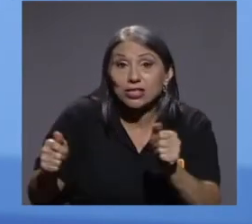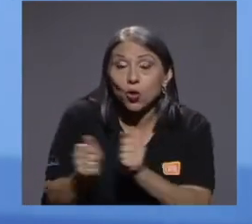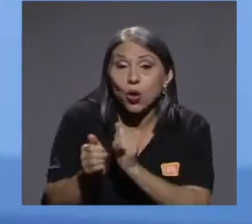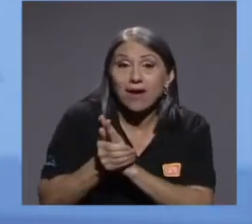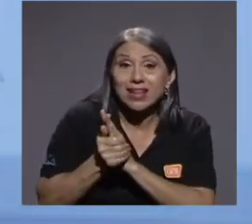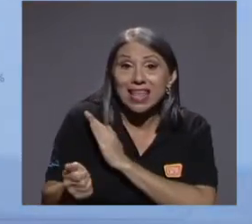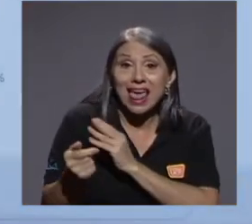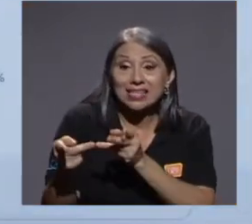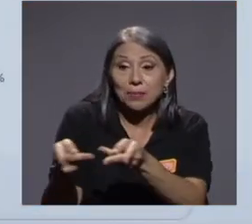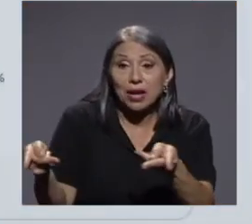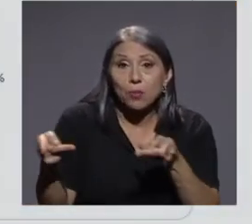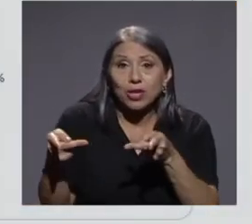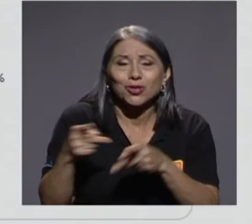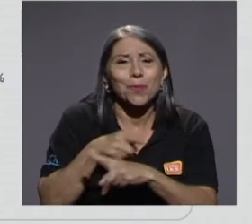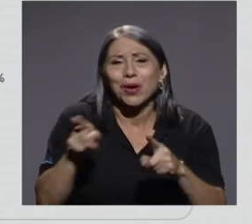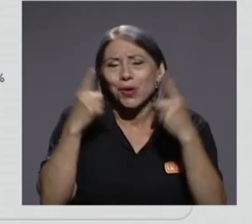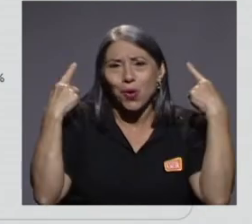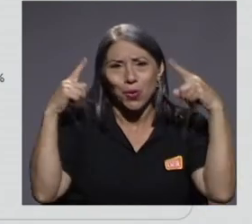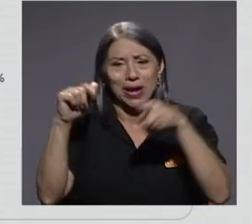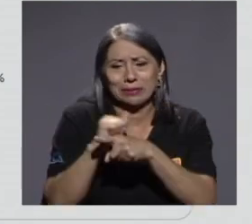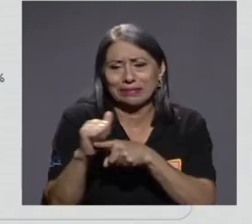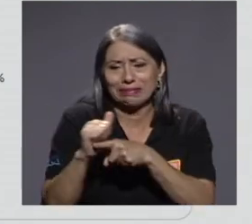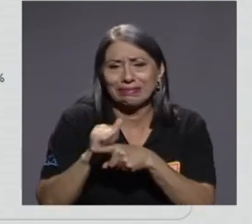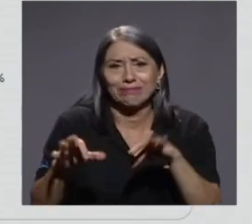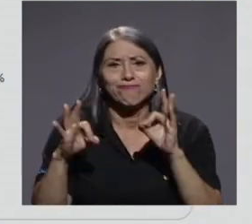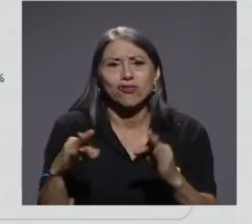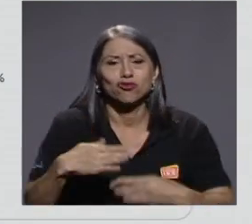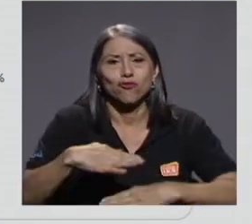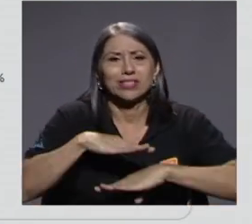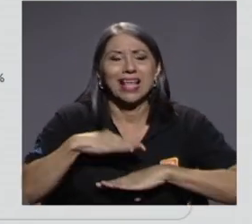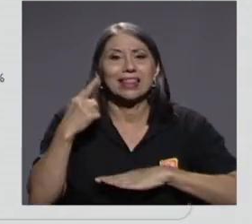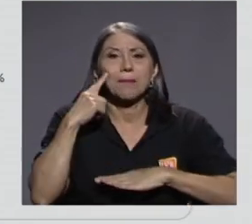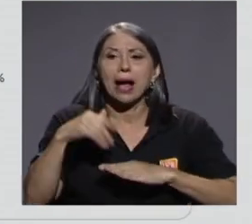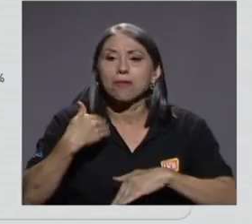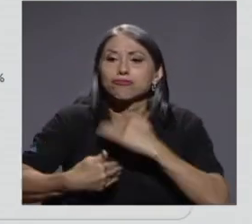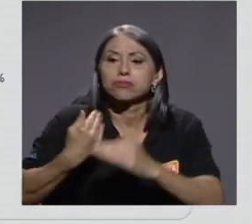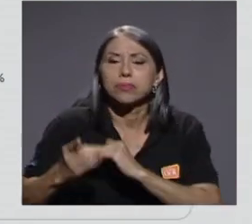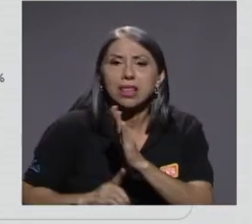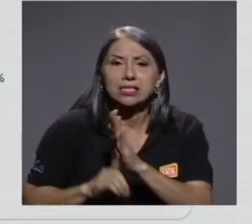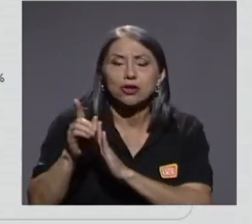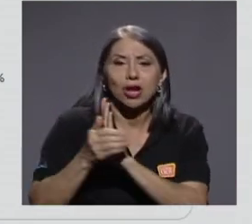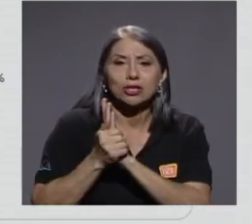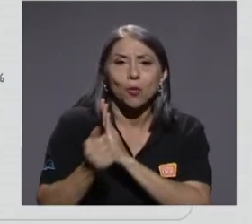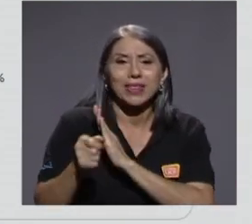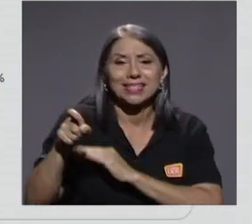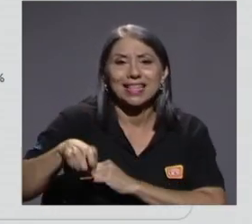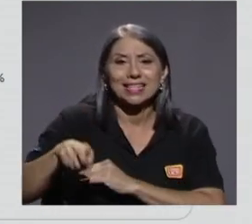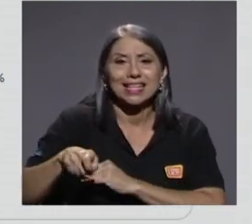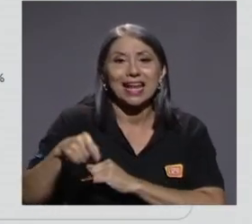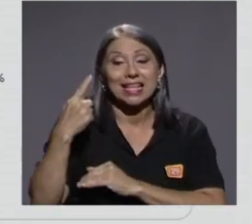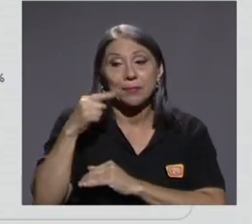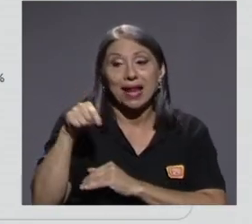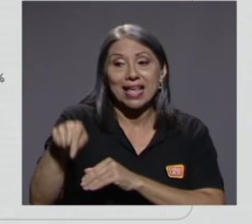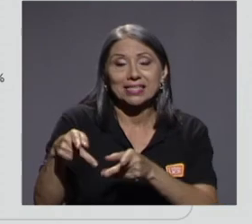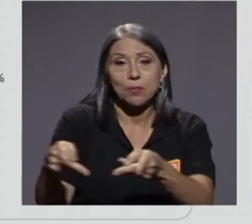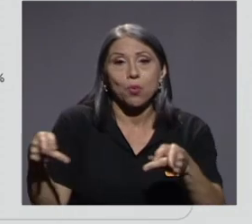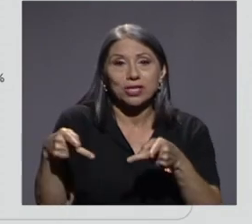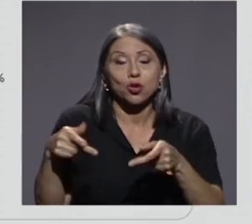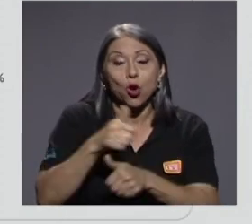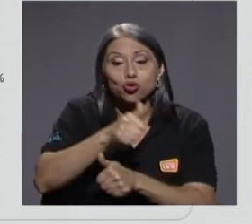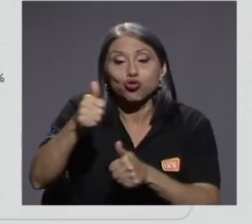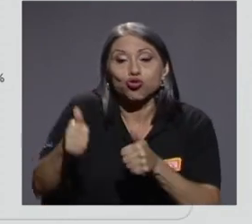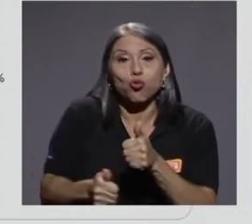lograron entrenarse lo suficiente para desarrollar las competencias necesarias para ese puesto. La subcalificación